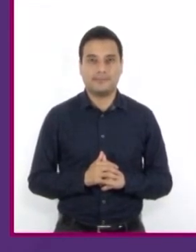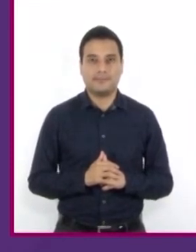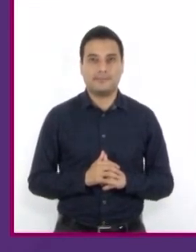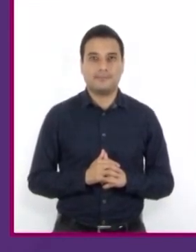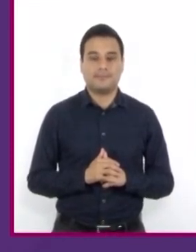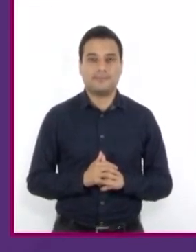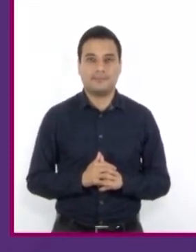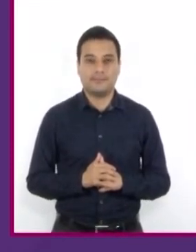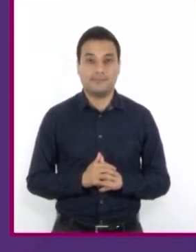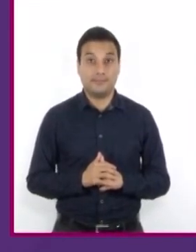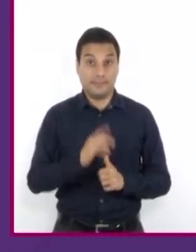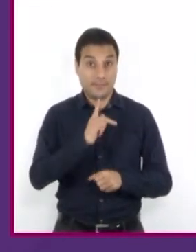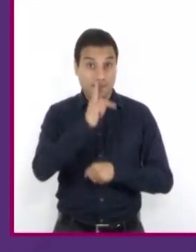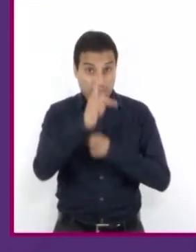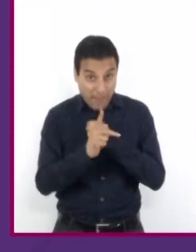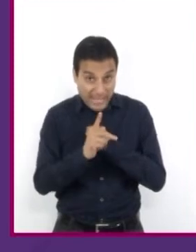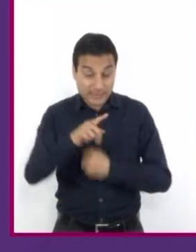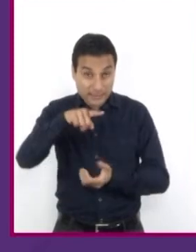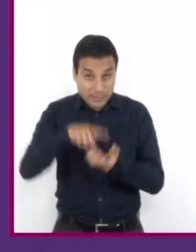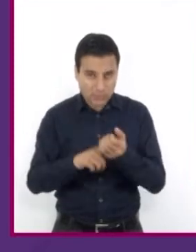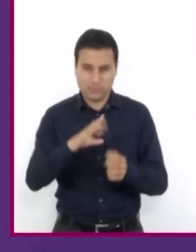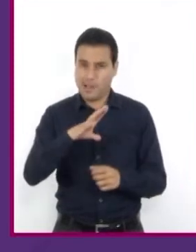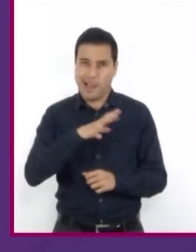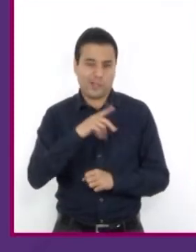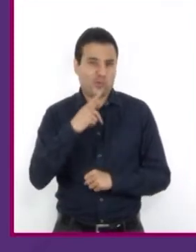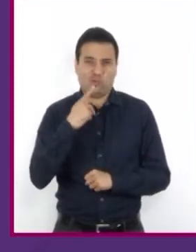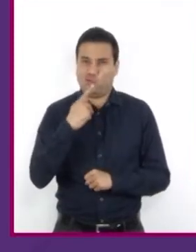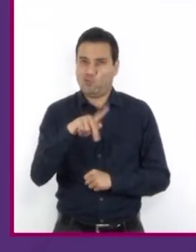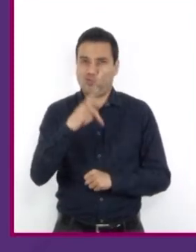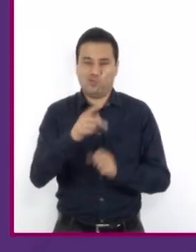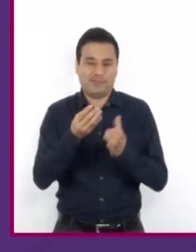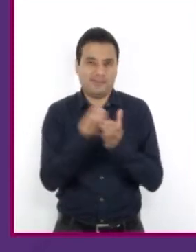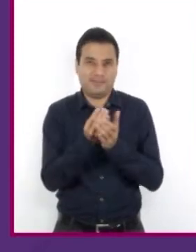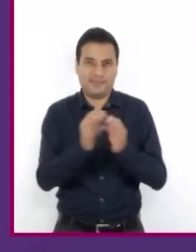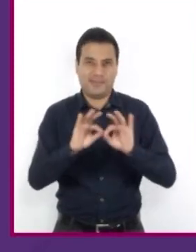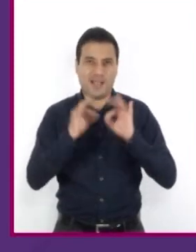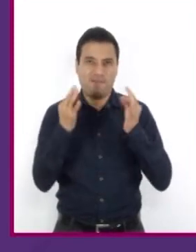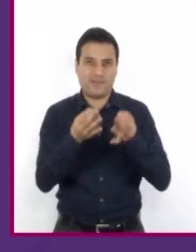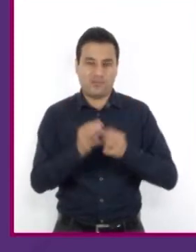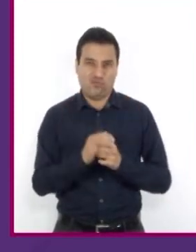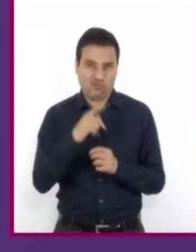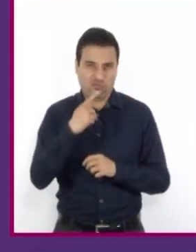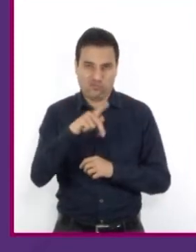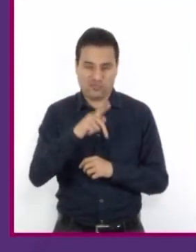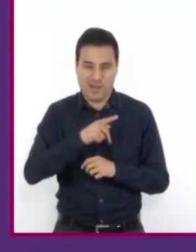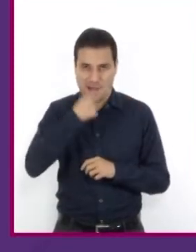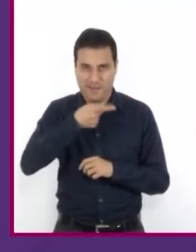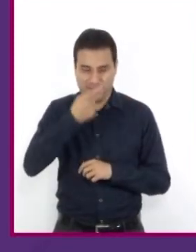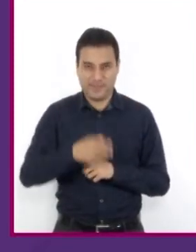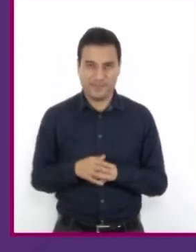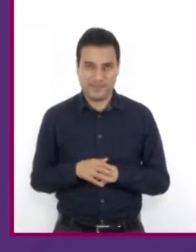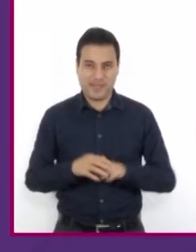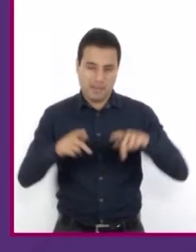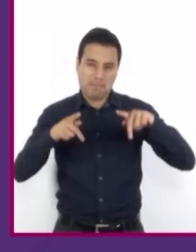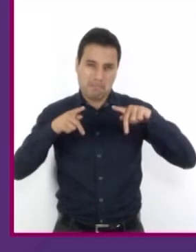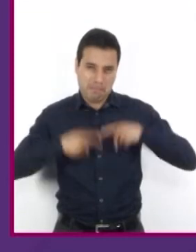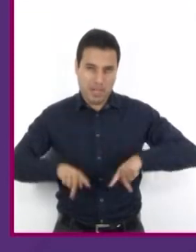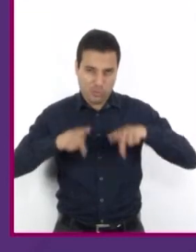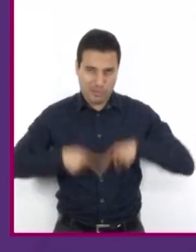Dentro de cada país existen diferentes formas de hablar y este es un distintivo con el que podemos saber de dónde es cada persona.